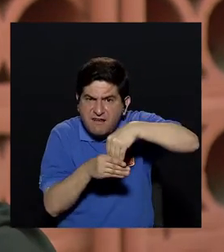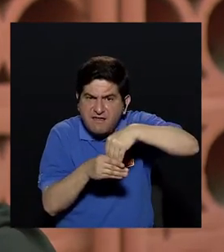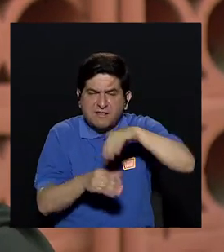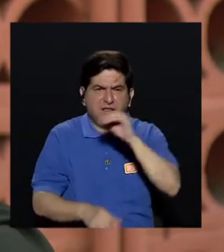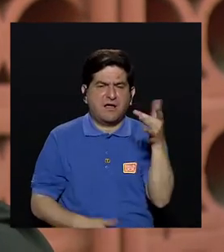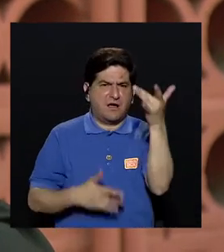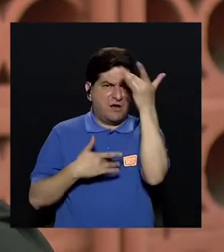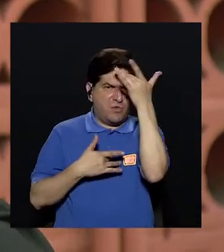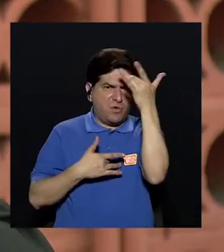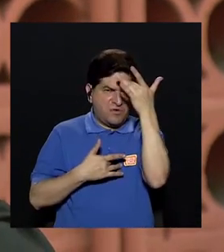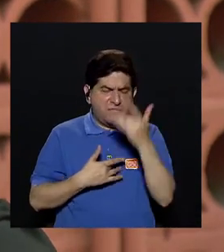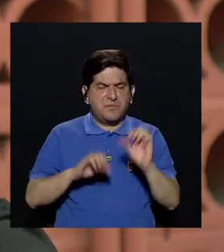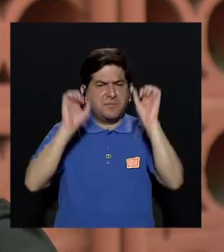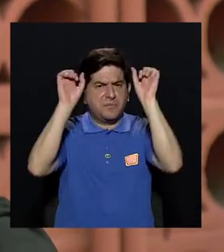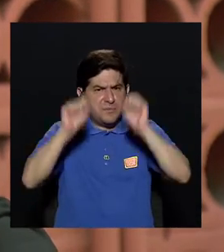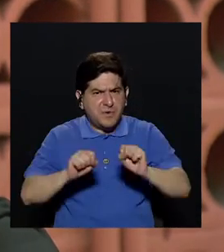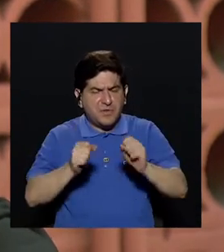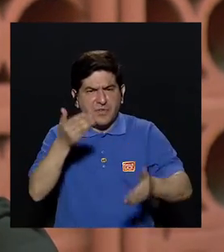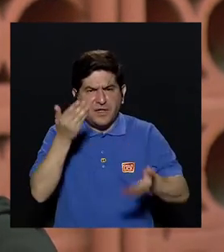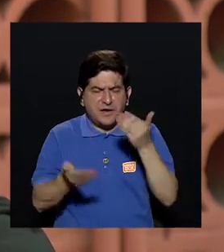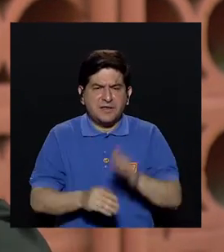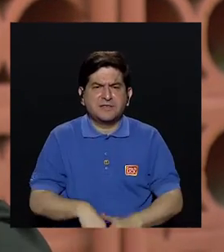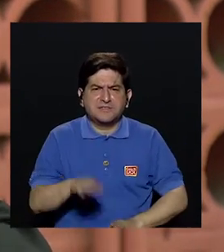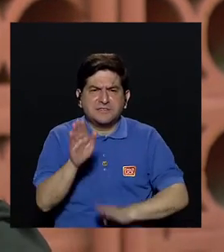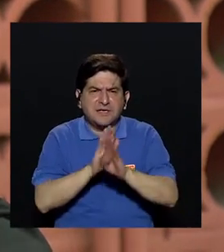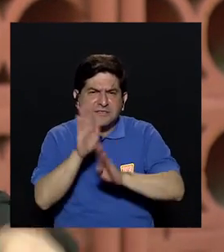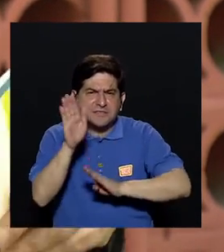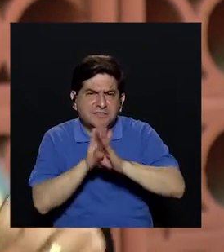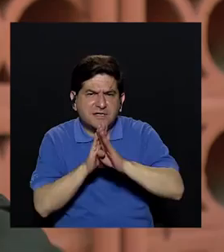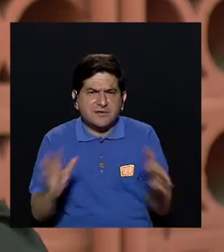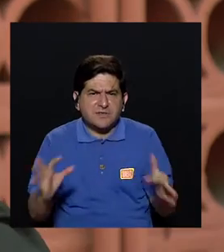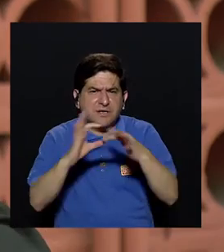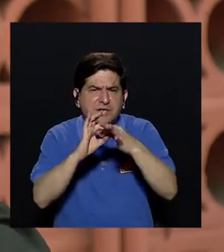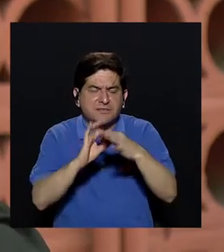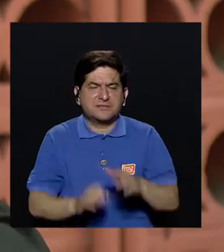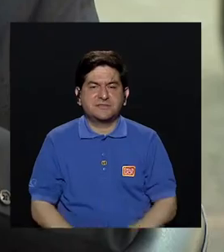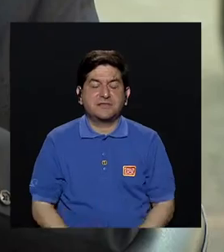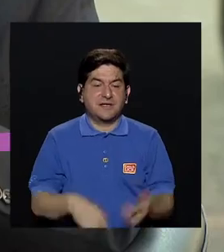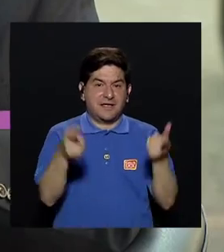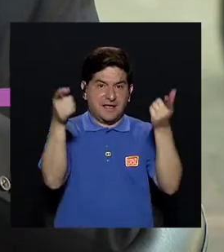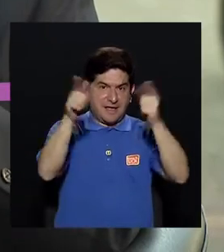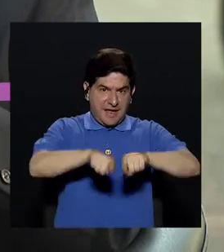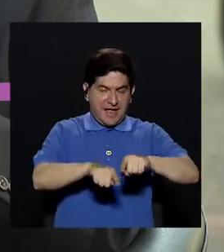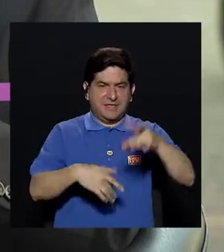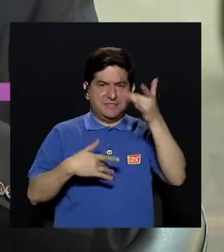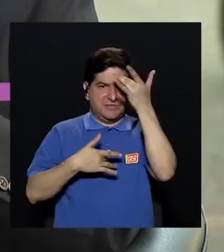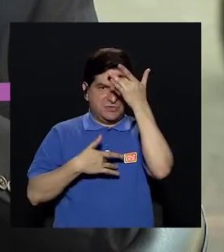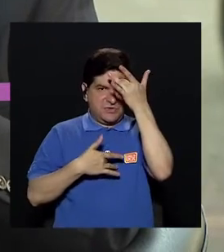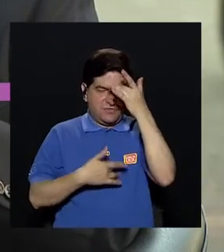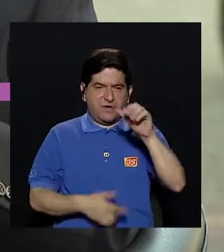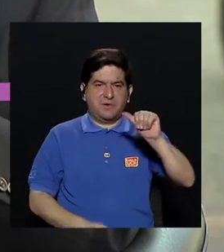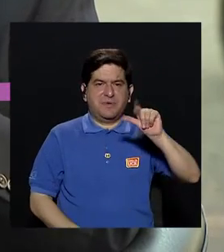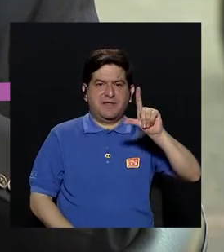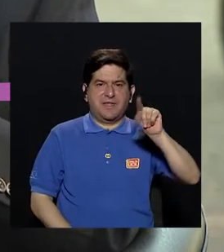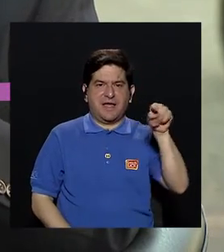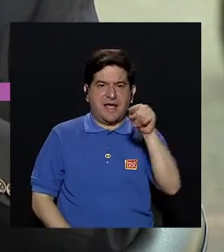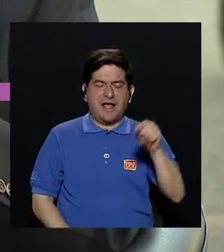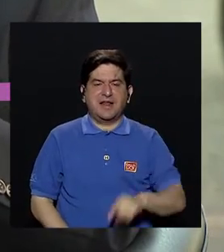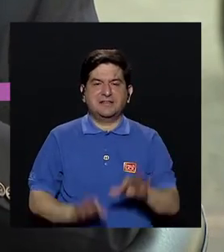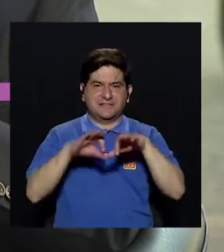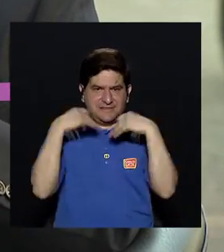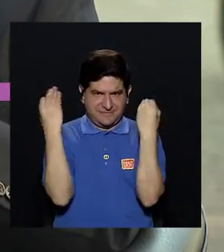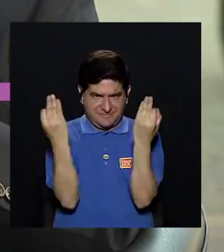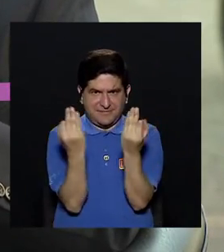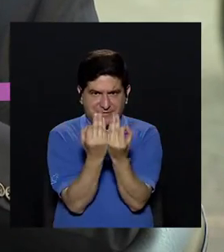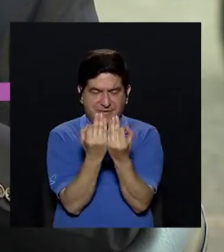hay algunas enfermedades concomitantes que pudieran desarrollar? Tal vez si nos amplía en ese aspecto. Para el caso de la enfermedad de Alzheimer familiar,